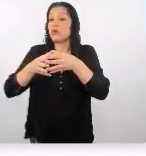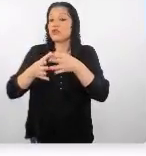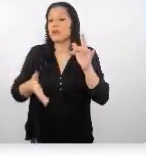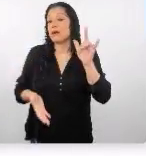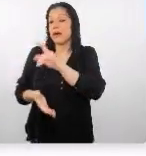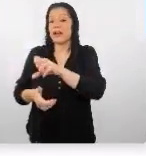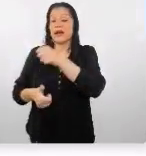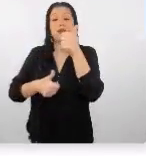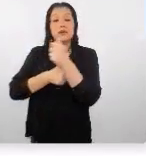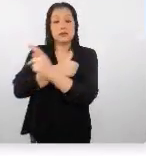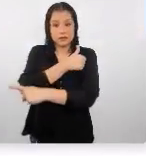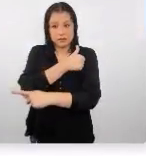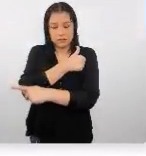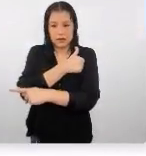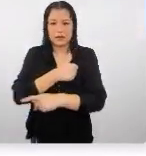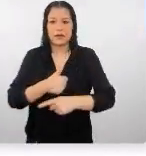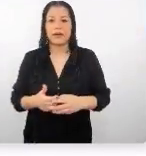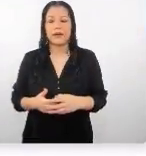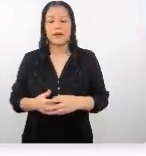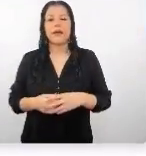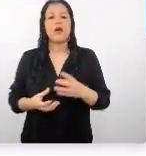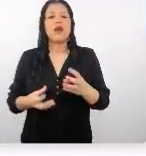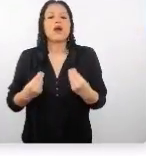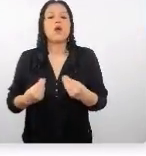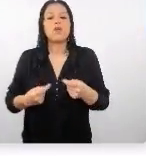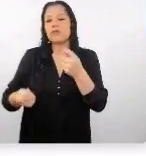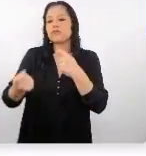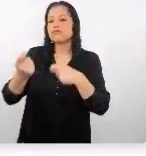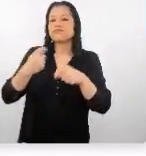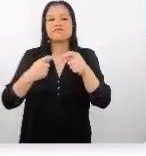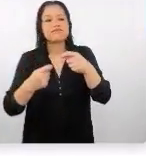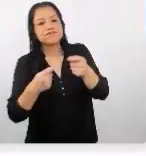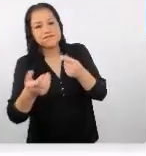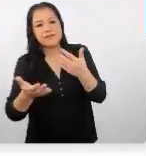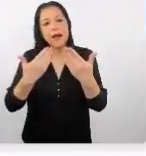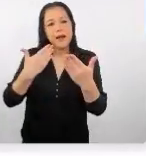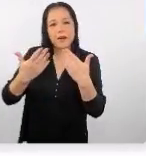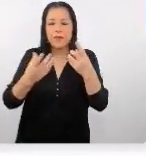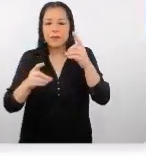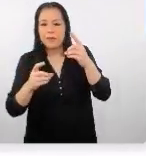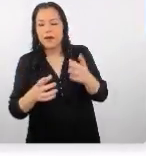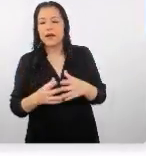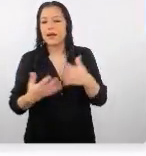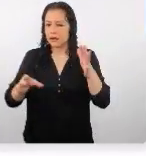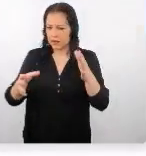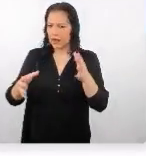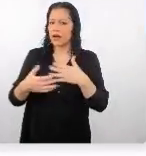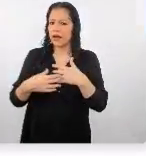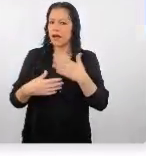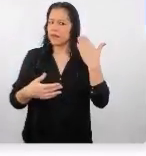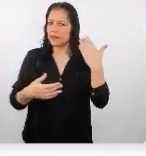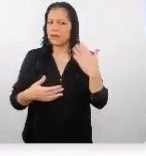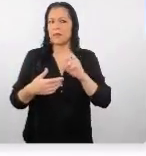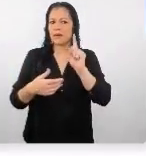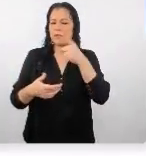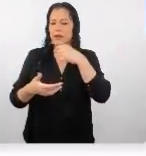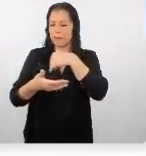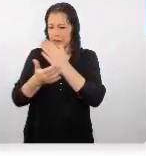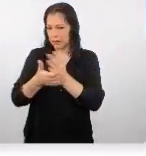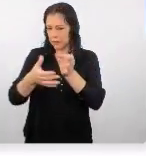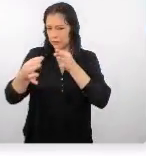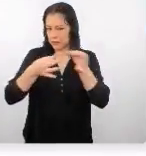ahora sobre cómo negociar bueno ya también habíamos adelantado en la primera parte